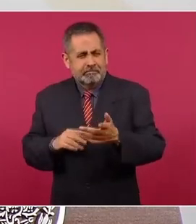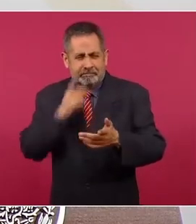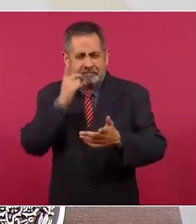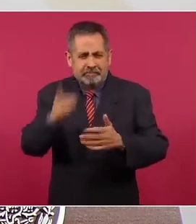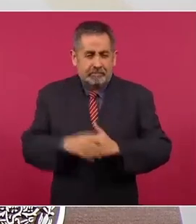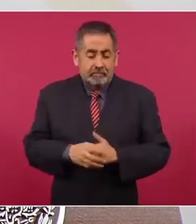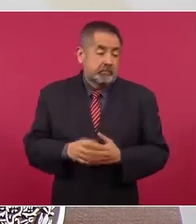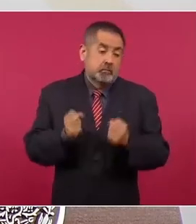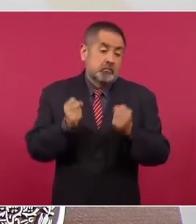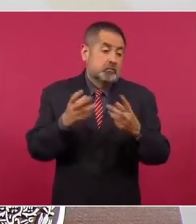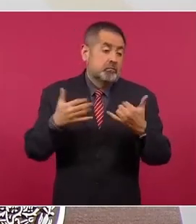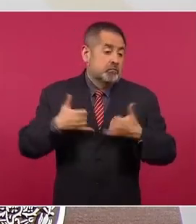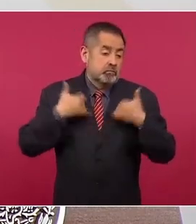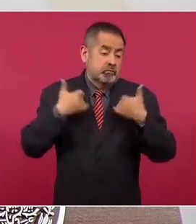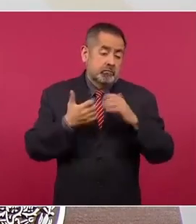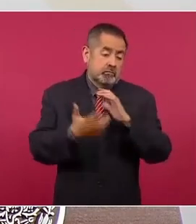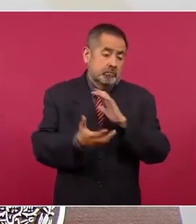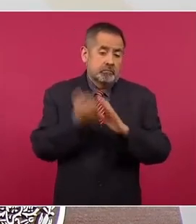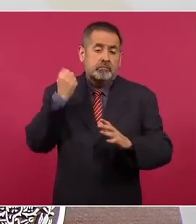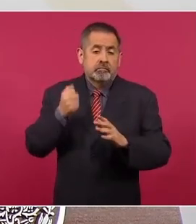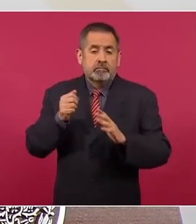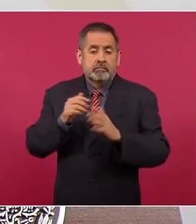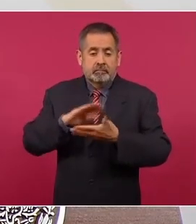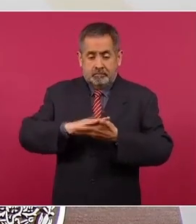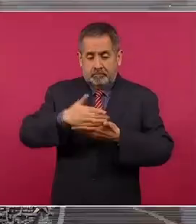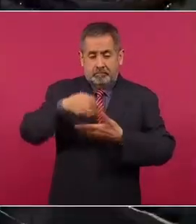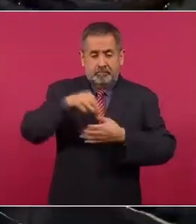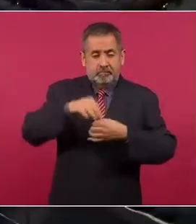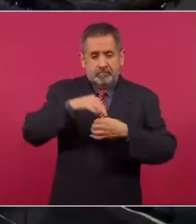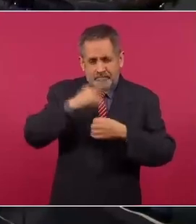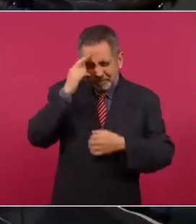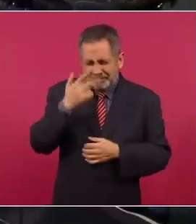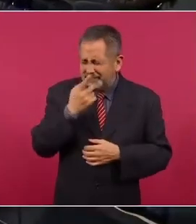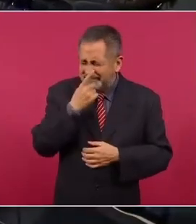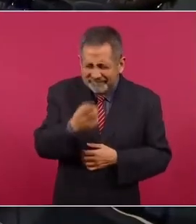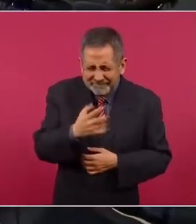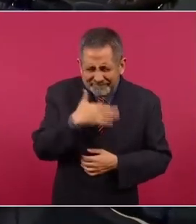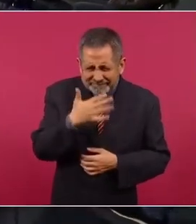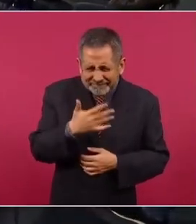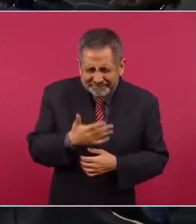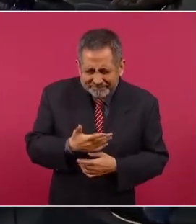Entonces, muchos jóvenes se llevaban sus boletas de recuerdo. Así está.